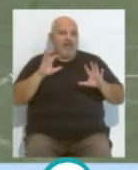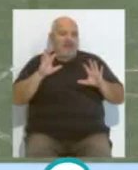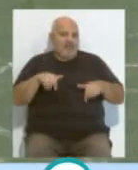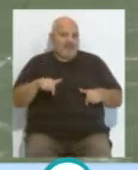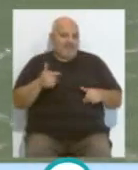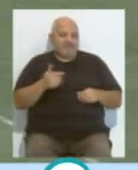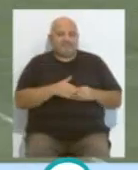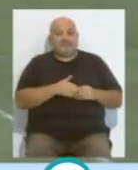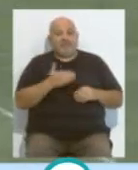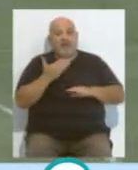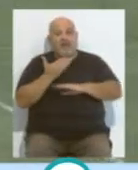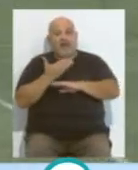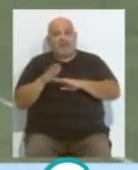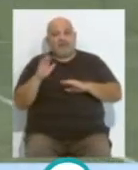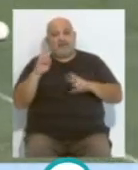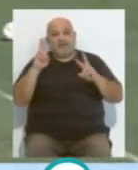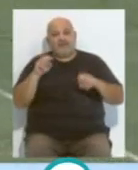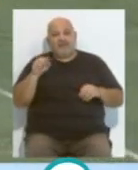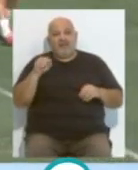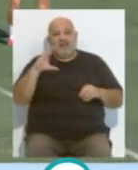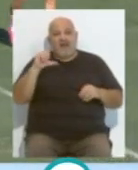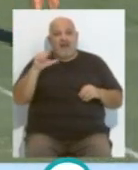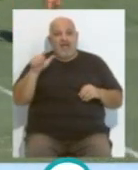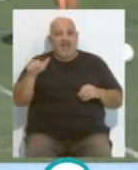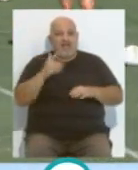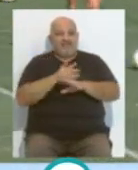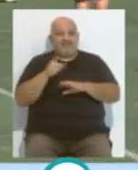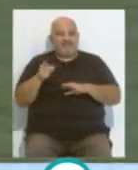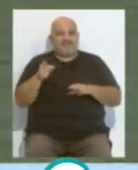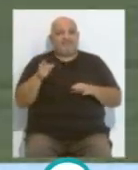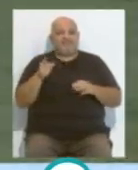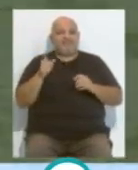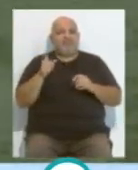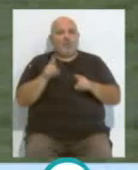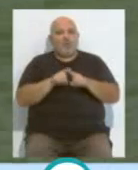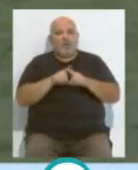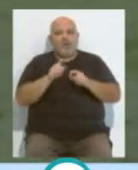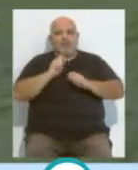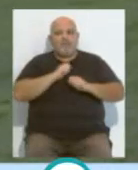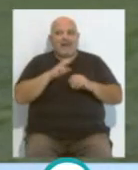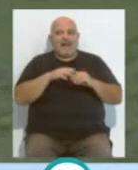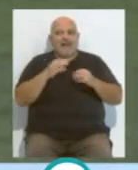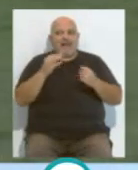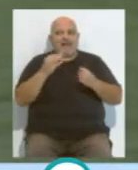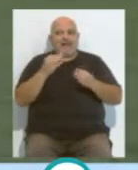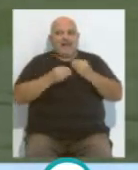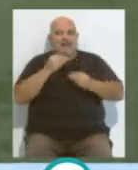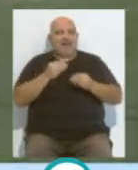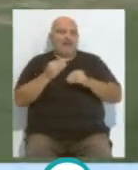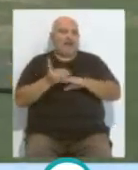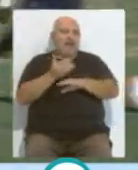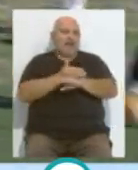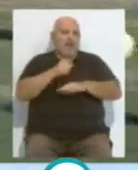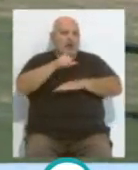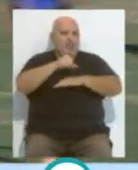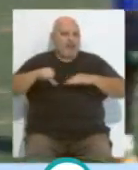Por otro lado, el caso de Cala, pues creo que le ha venido bastante bien a él para poder adelantar